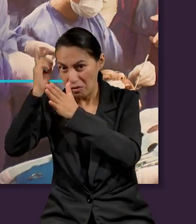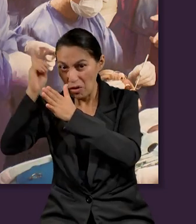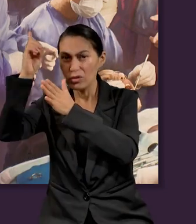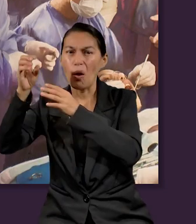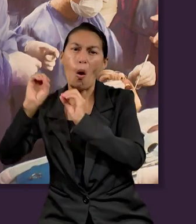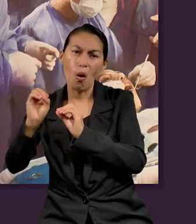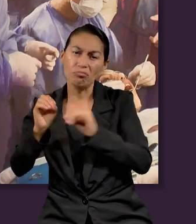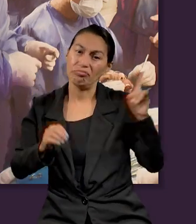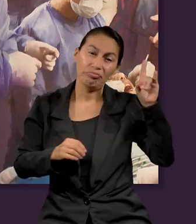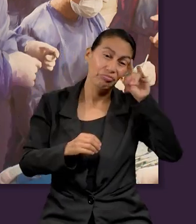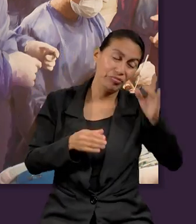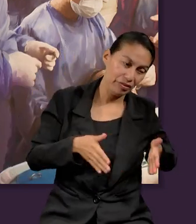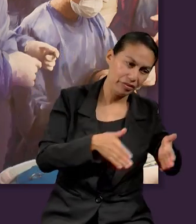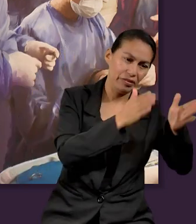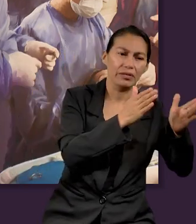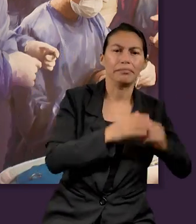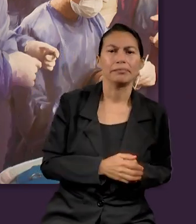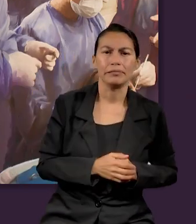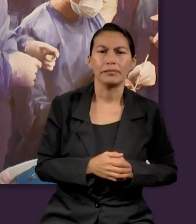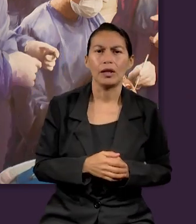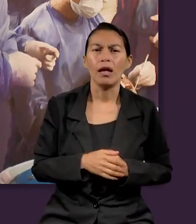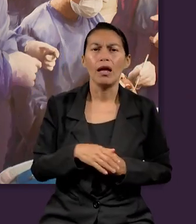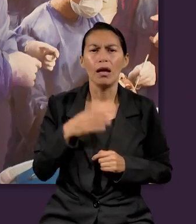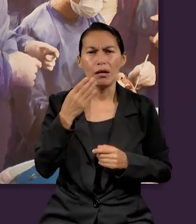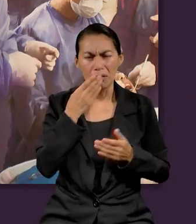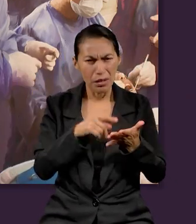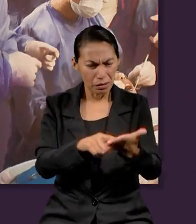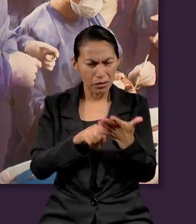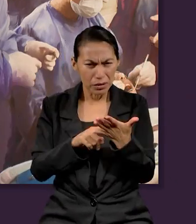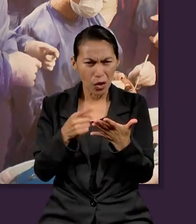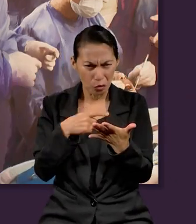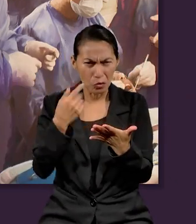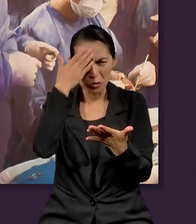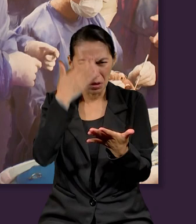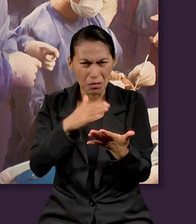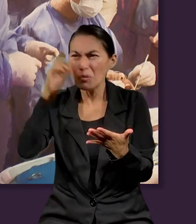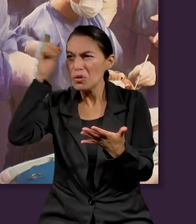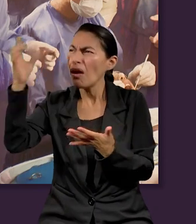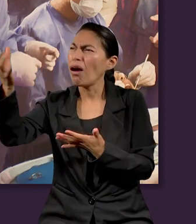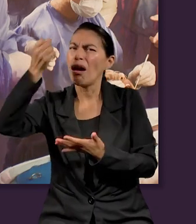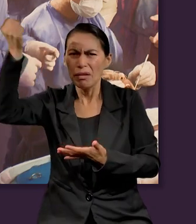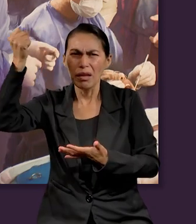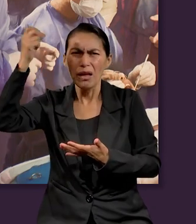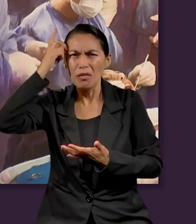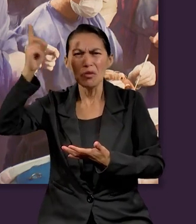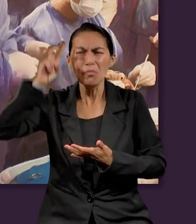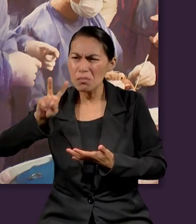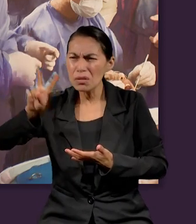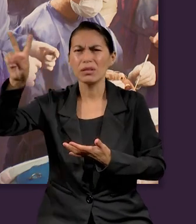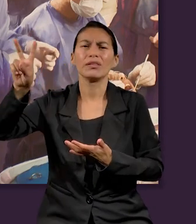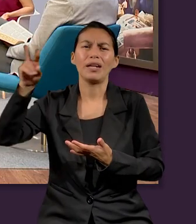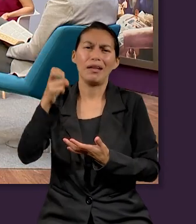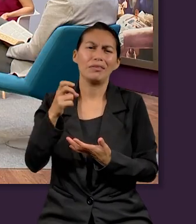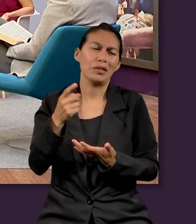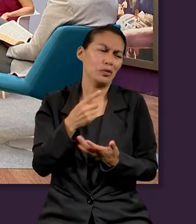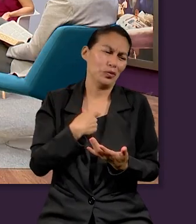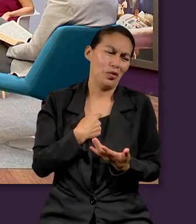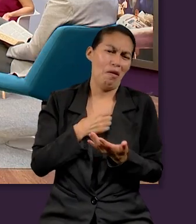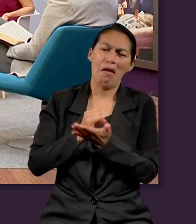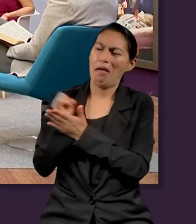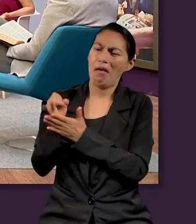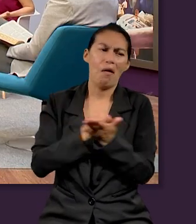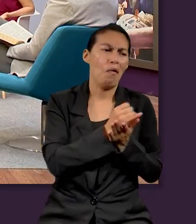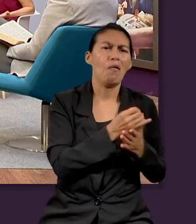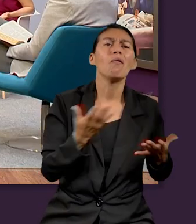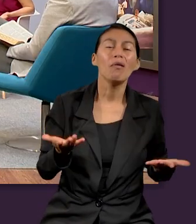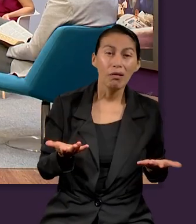Es Dios o irse del lado del enemigo. Pero también menciona que nosotros ya sabemos quién va a ganar. Entonces, si ya sabemos quién va a